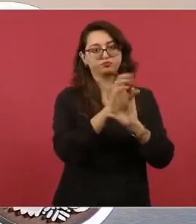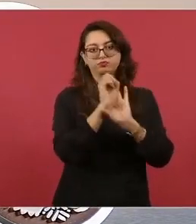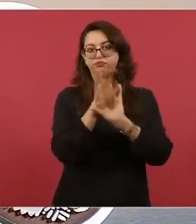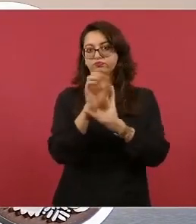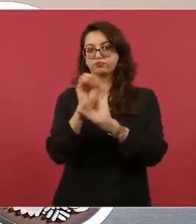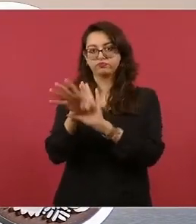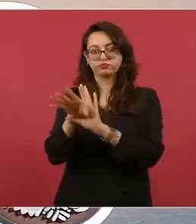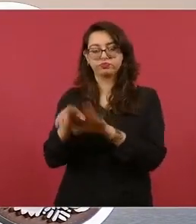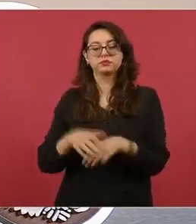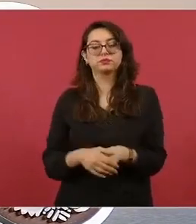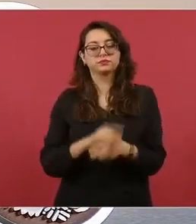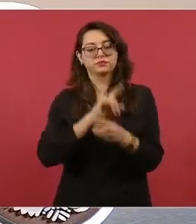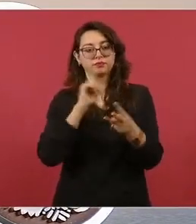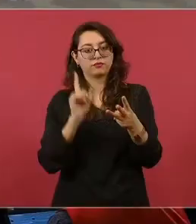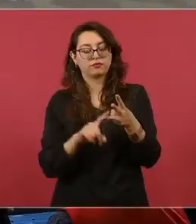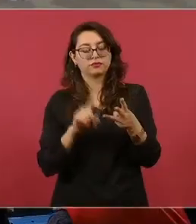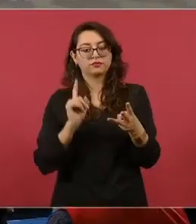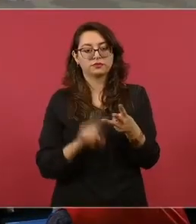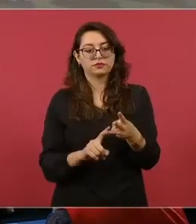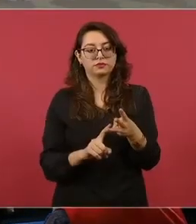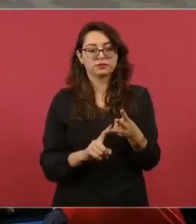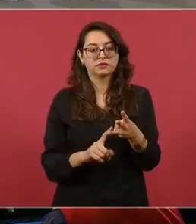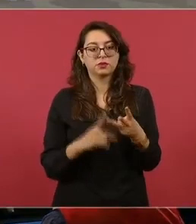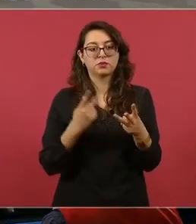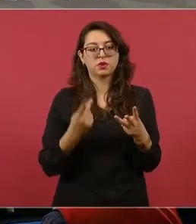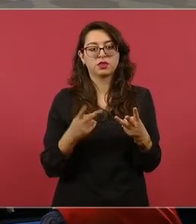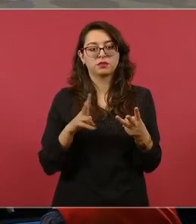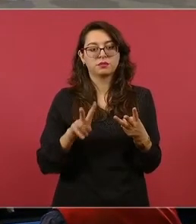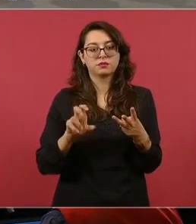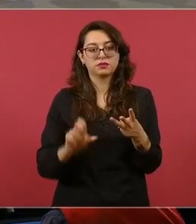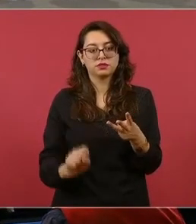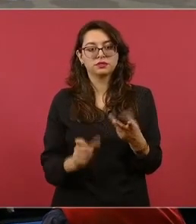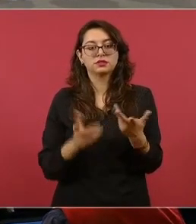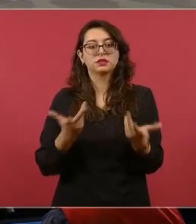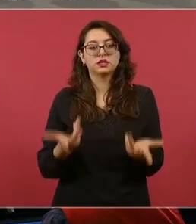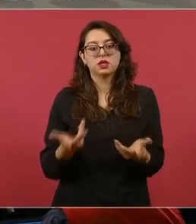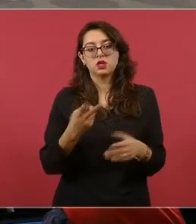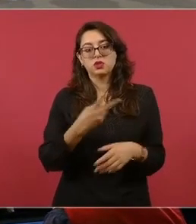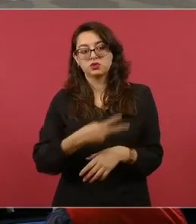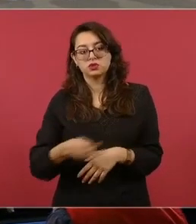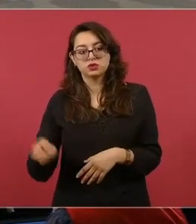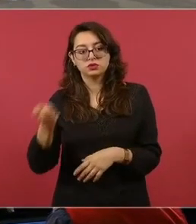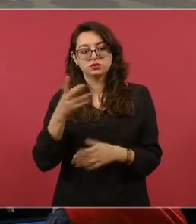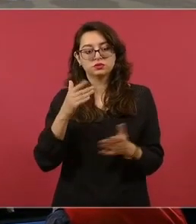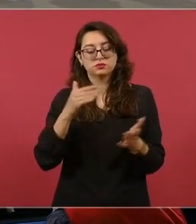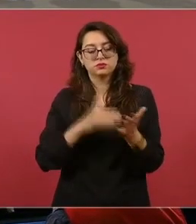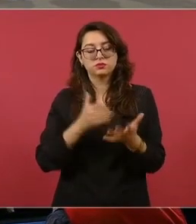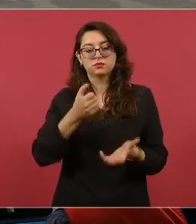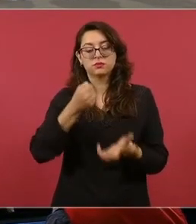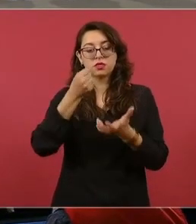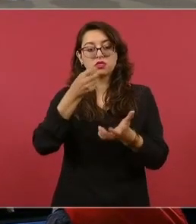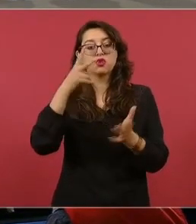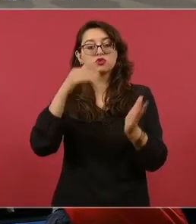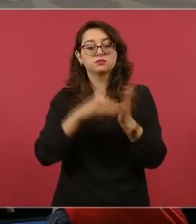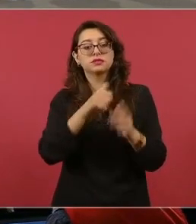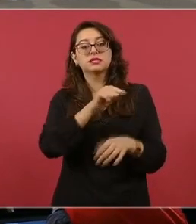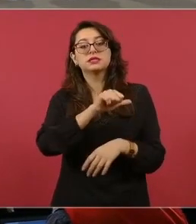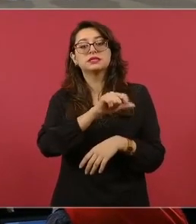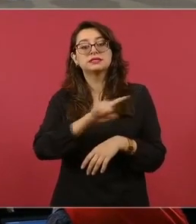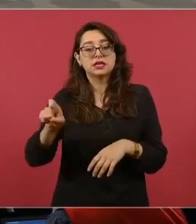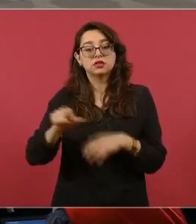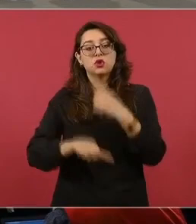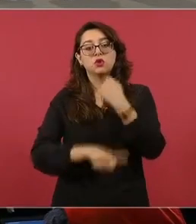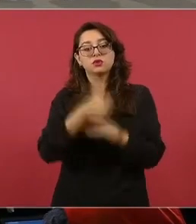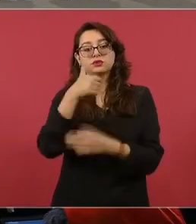programa de vivienda social, la meta son 8 mil 216 acciones con dos mil 111 millones de